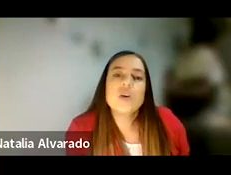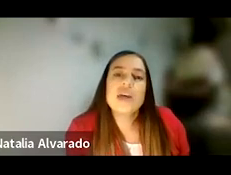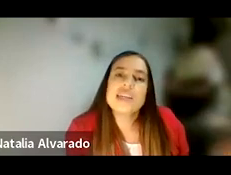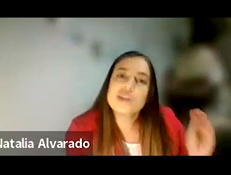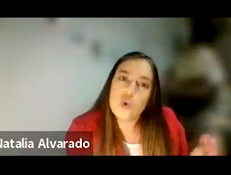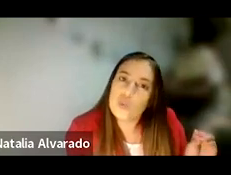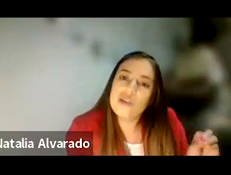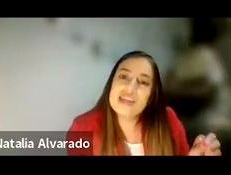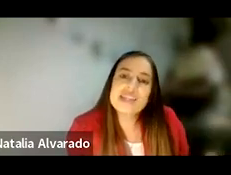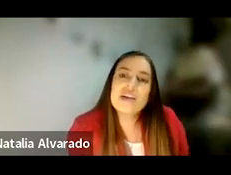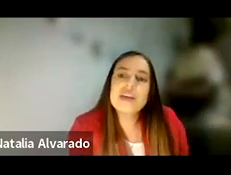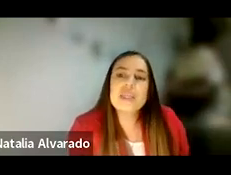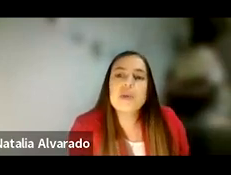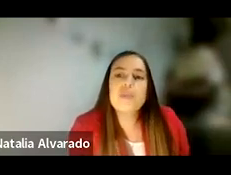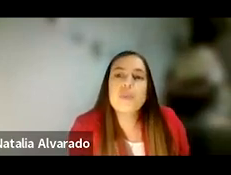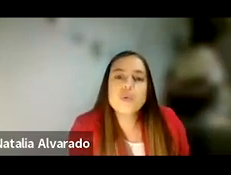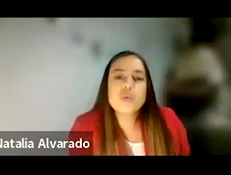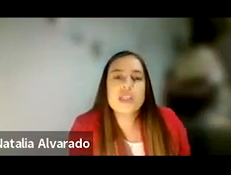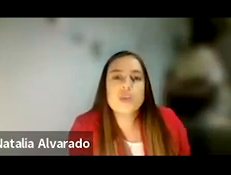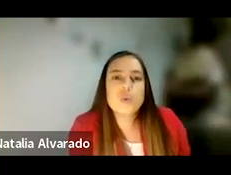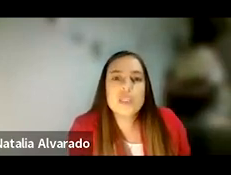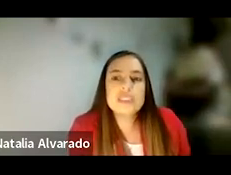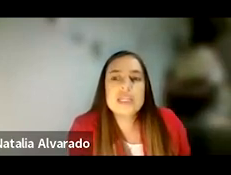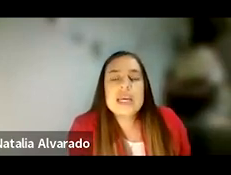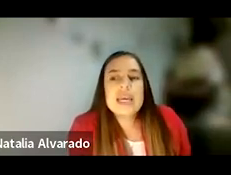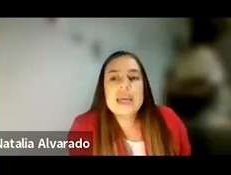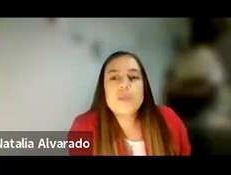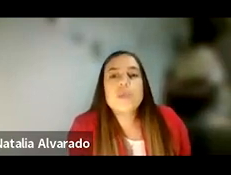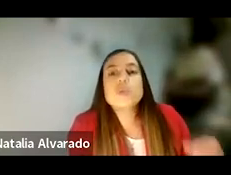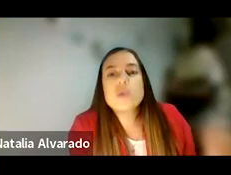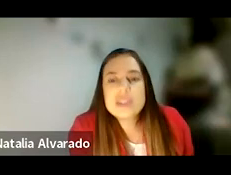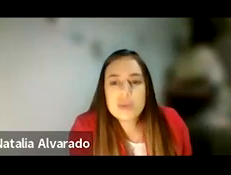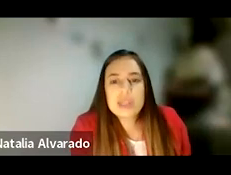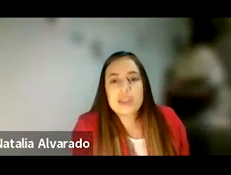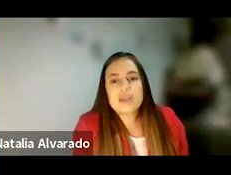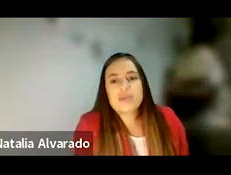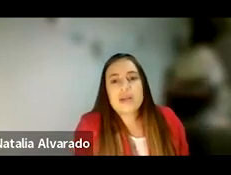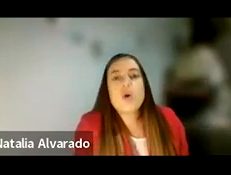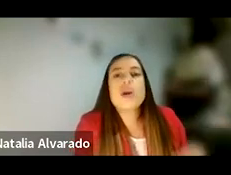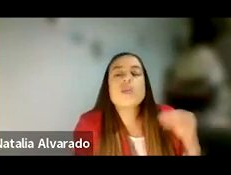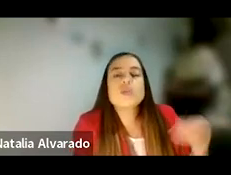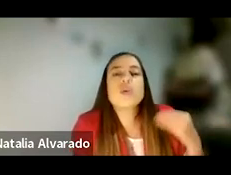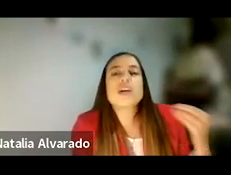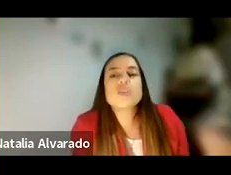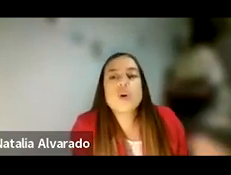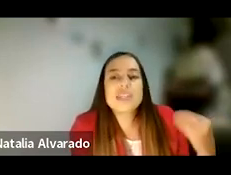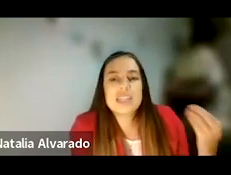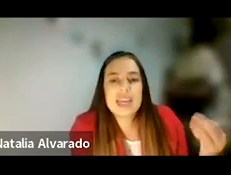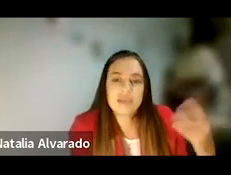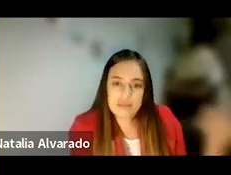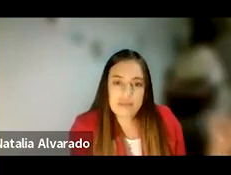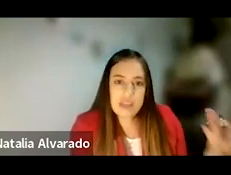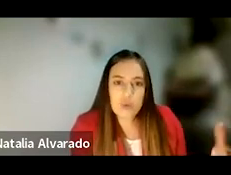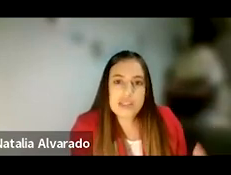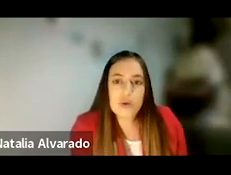en el sentido de que se culpabiliza a la víctima por sus actitudes, por su vestimenta, o incluso por acciones